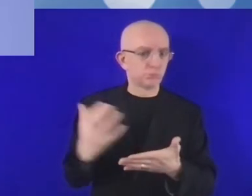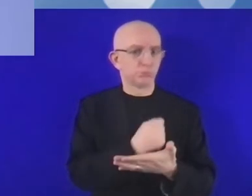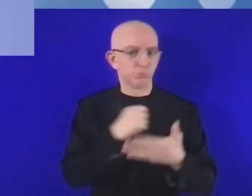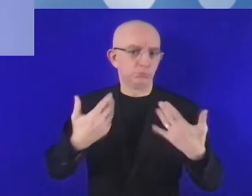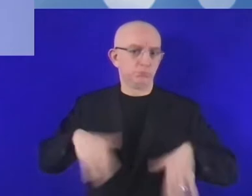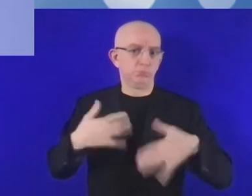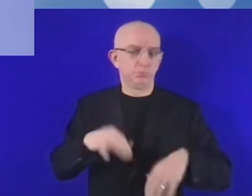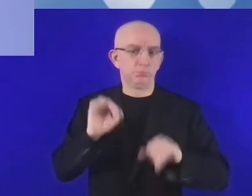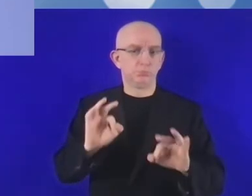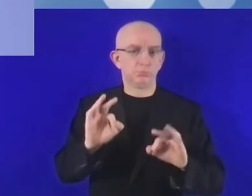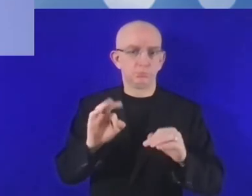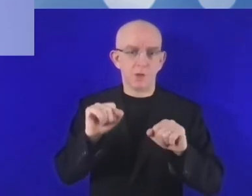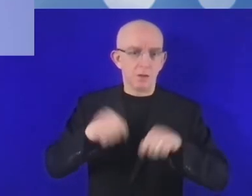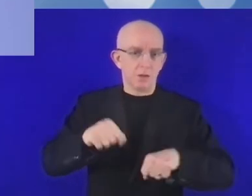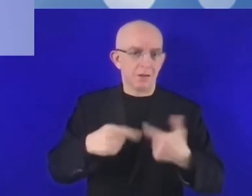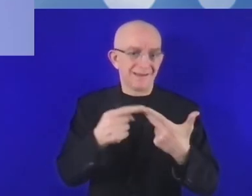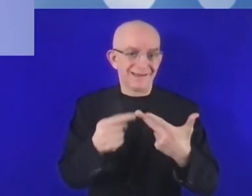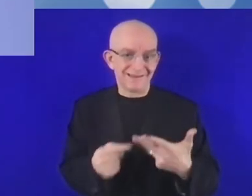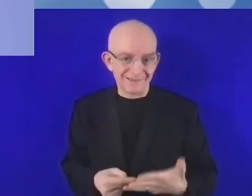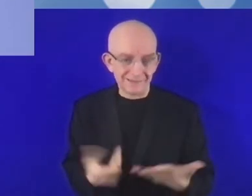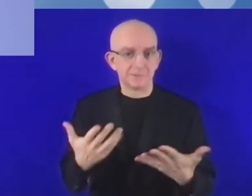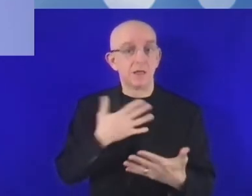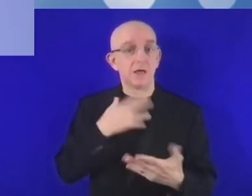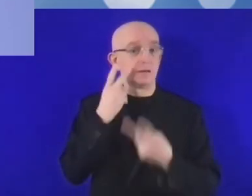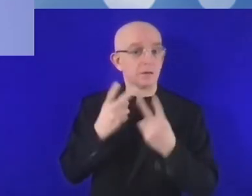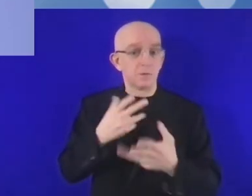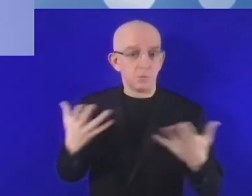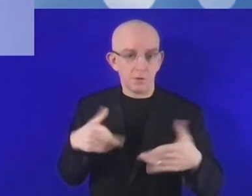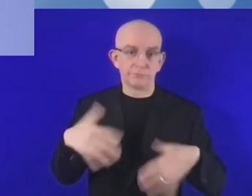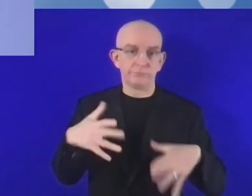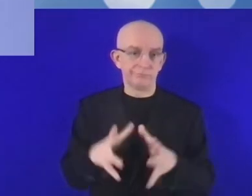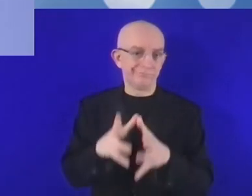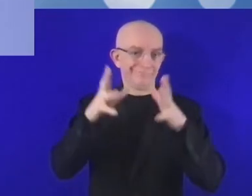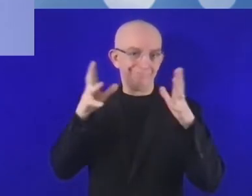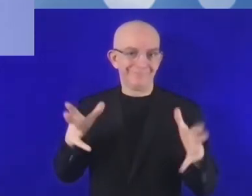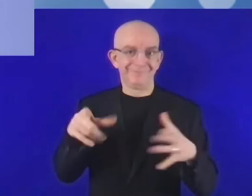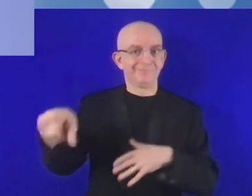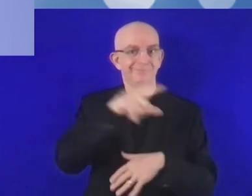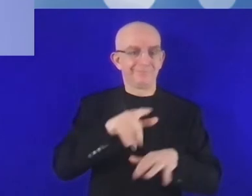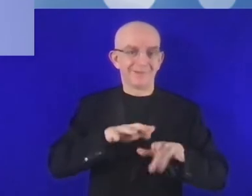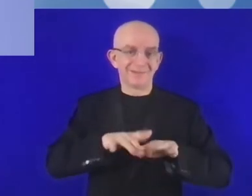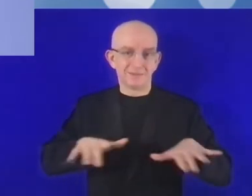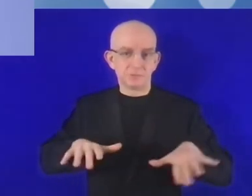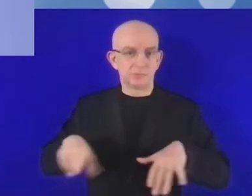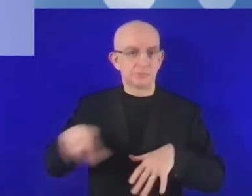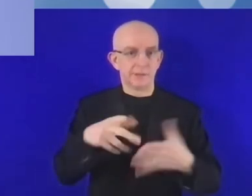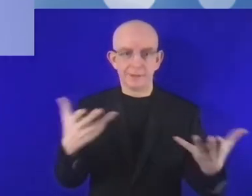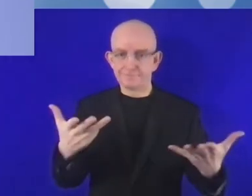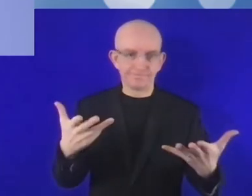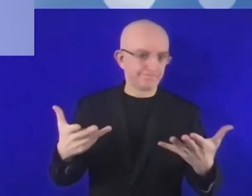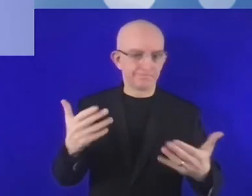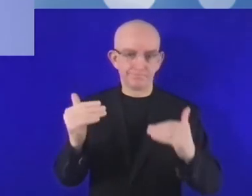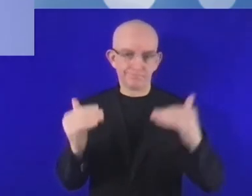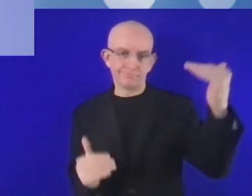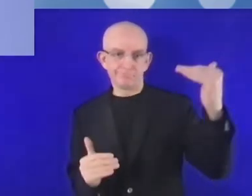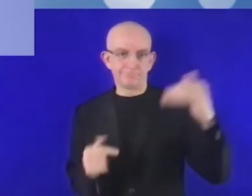hacia una digitalización completa. En primer lugar, una gran brecha digital. Estamos comparando